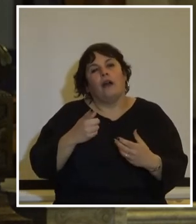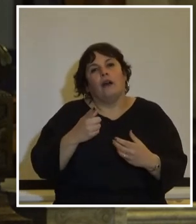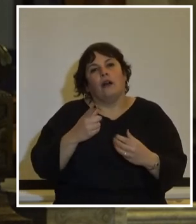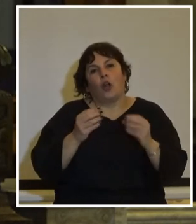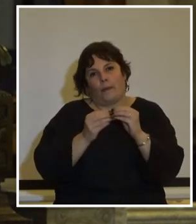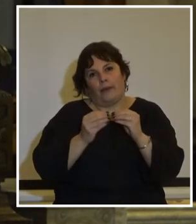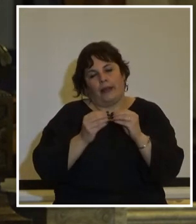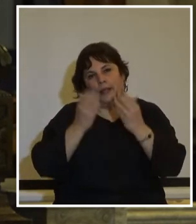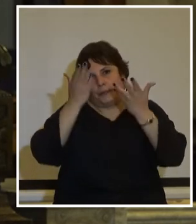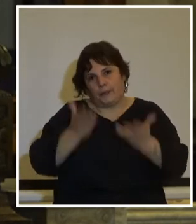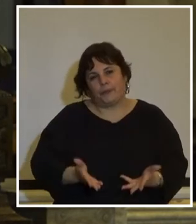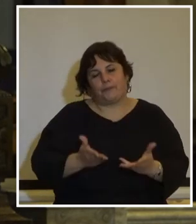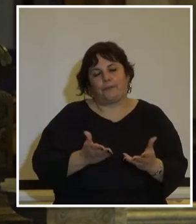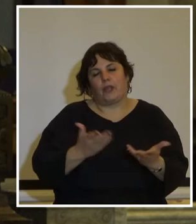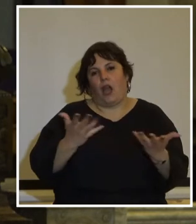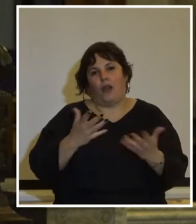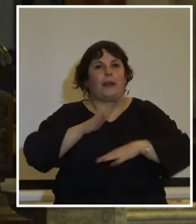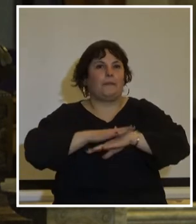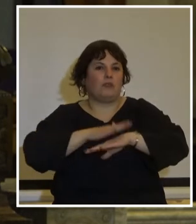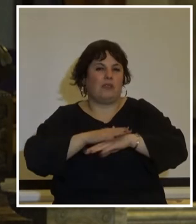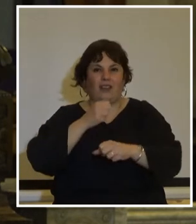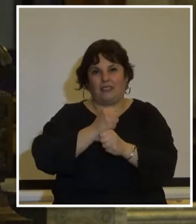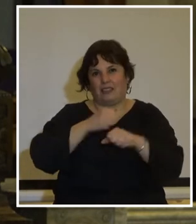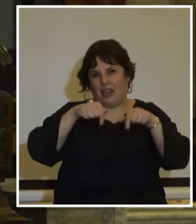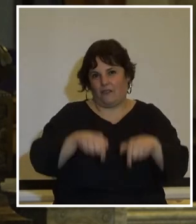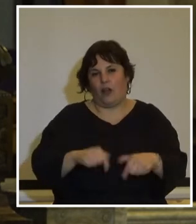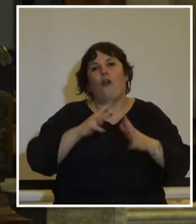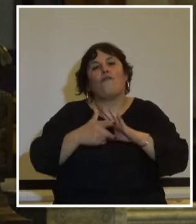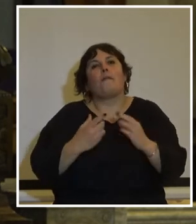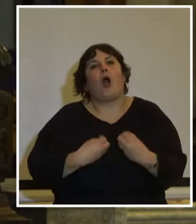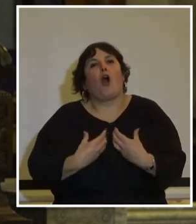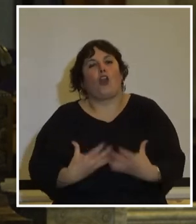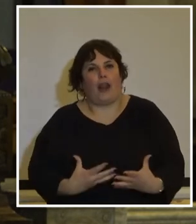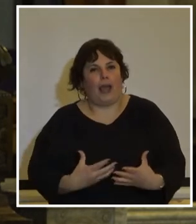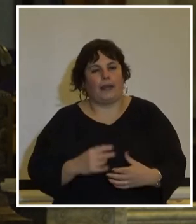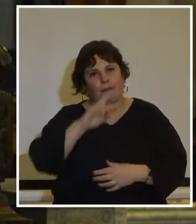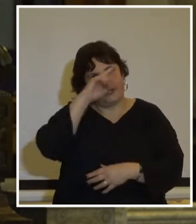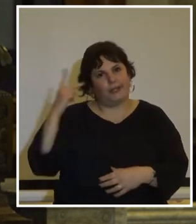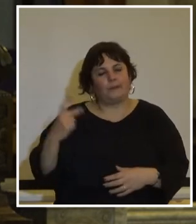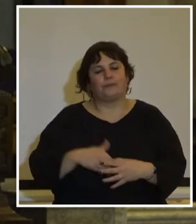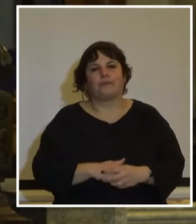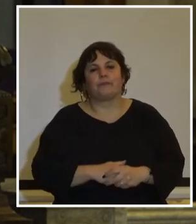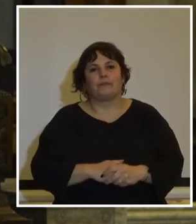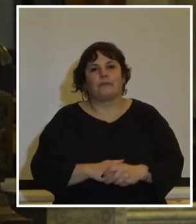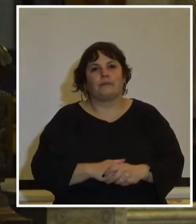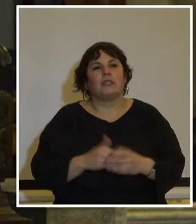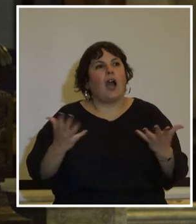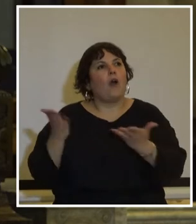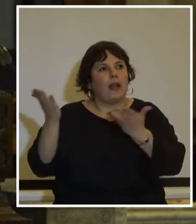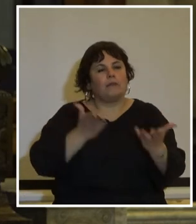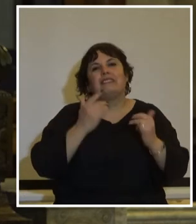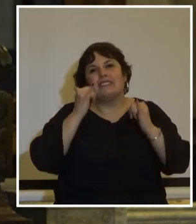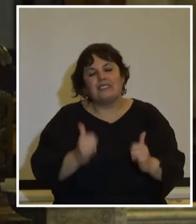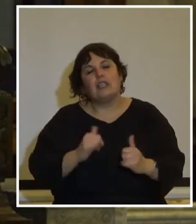persona que está a cargo de esta tarea de forma honoraria Mónica Piñeiro adelante entonces